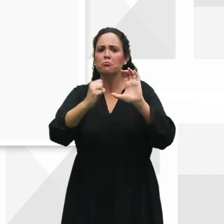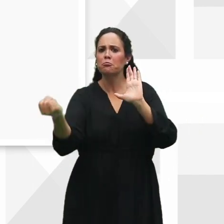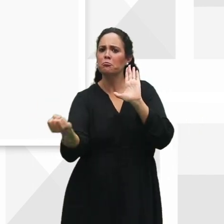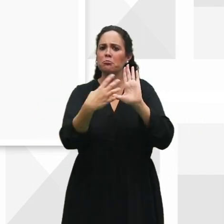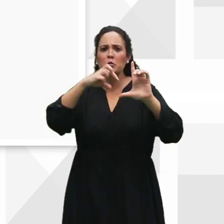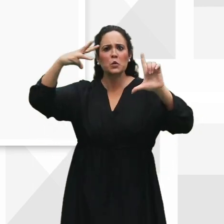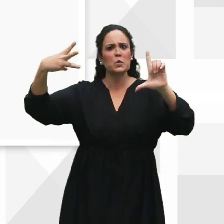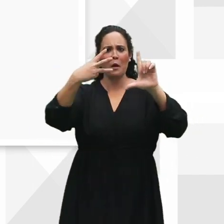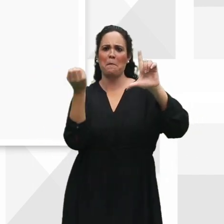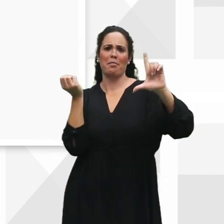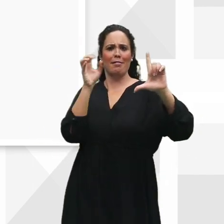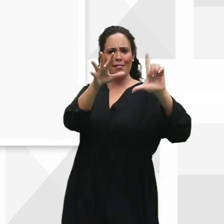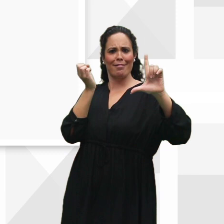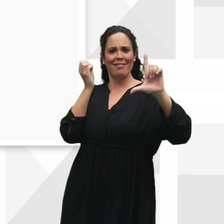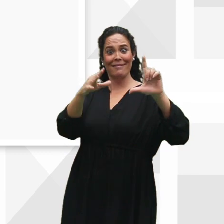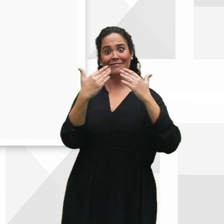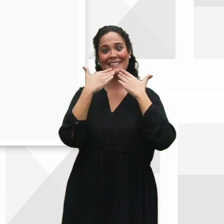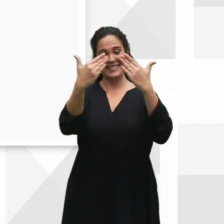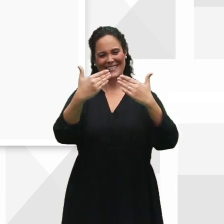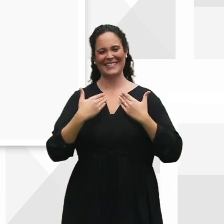página web. Gracias. Gracias.